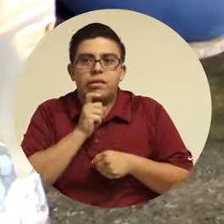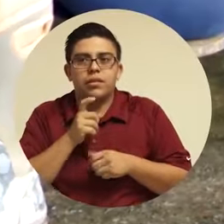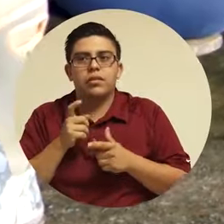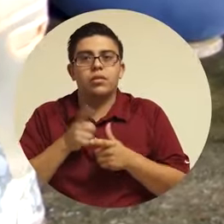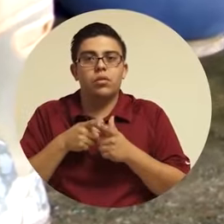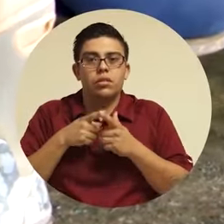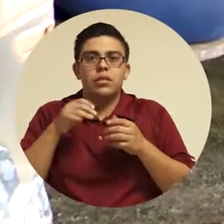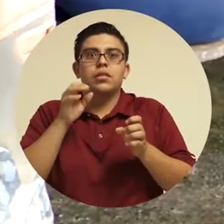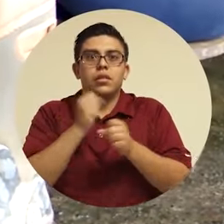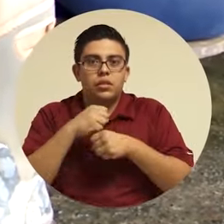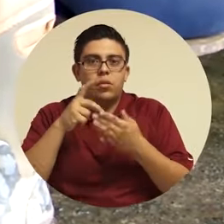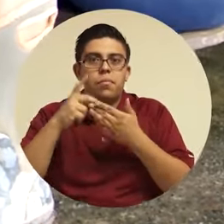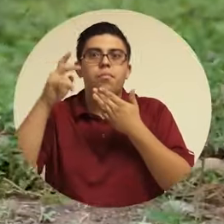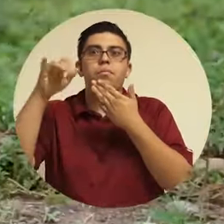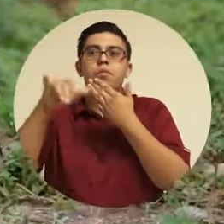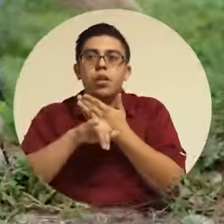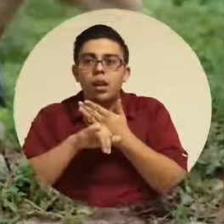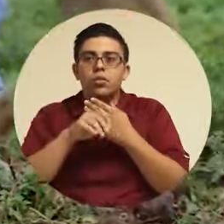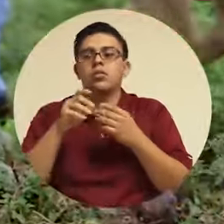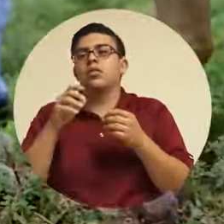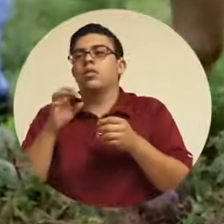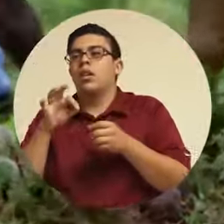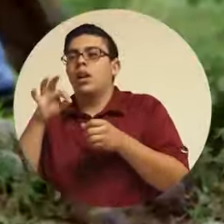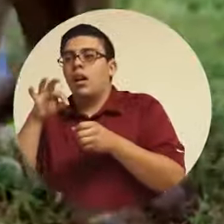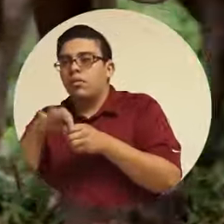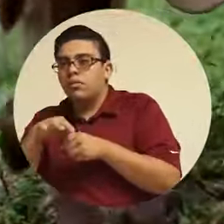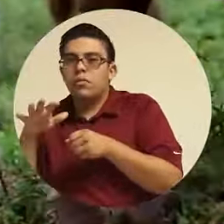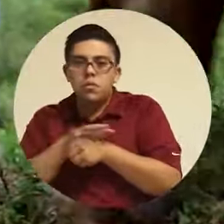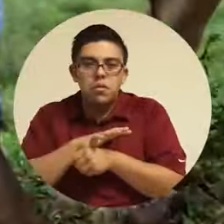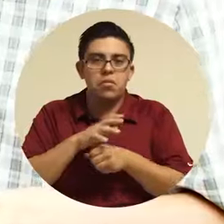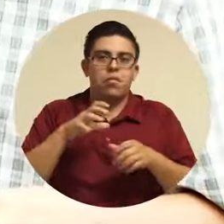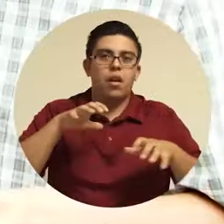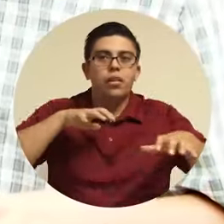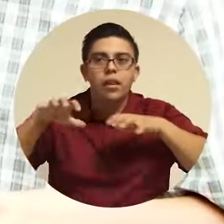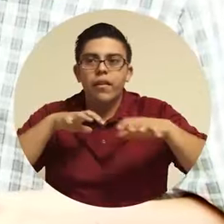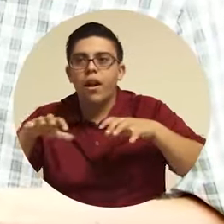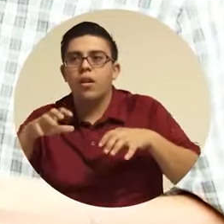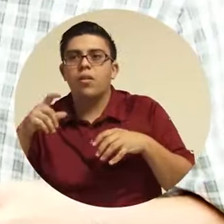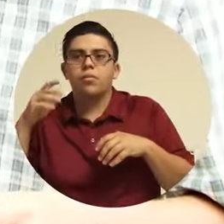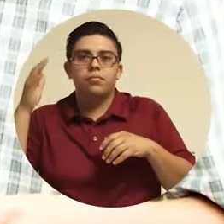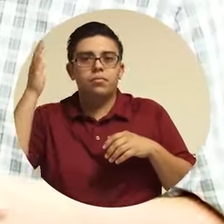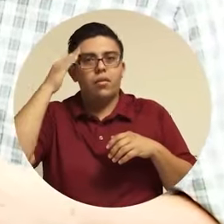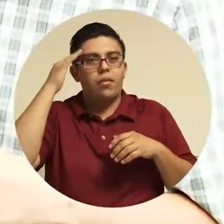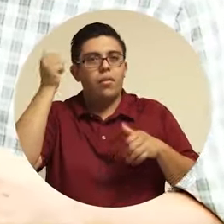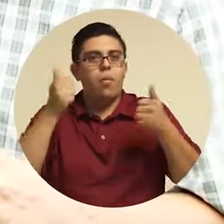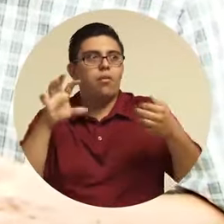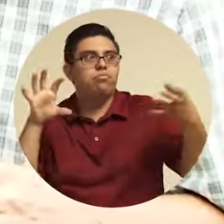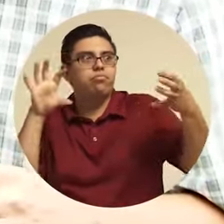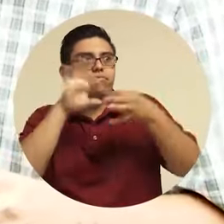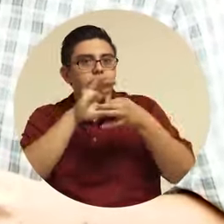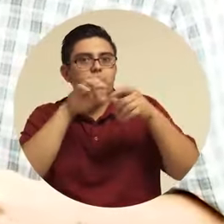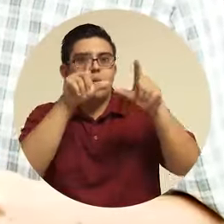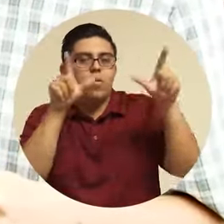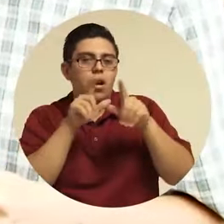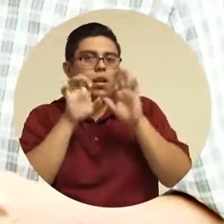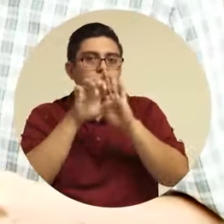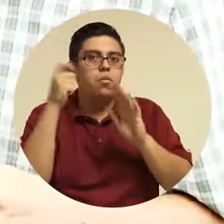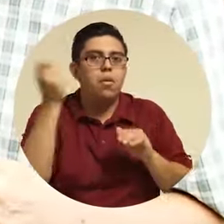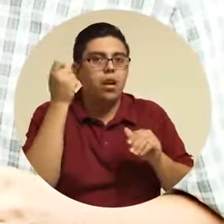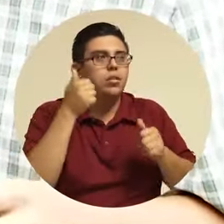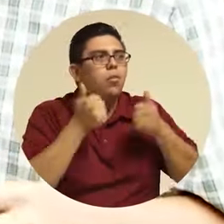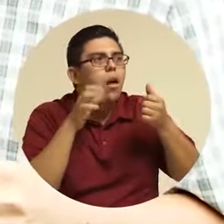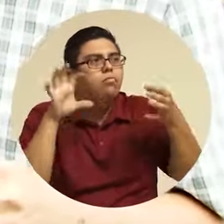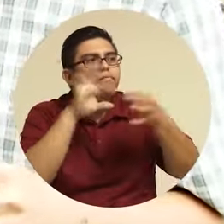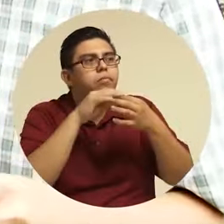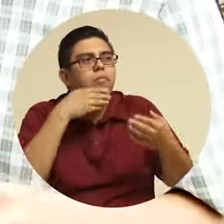uno de los problemas que se tienen, que no hay fuentes de empleo. Entonces a través de eso estamos trabajando en varios proyectos y en